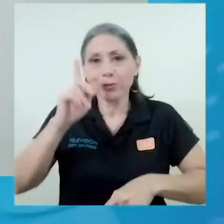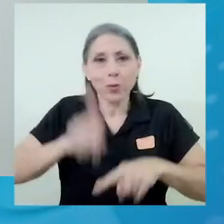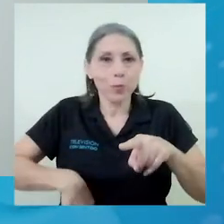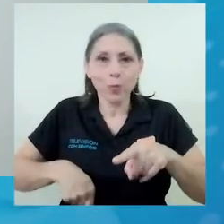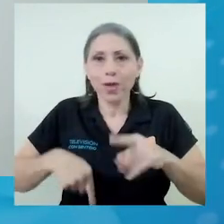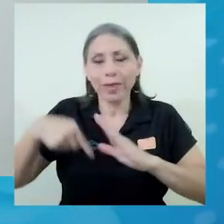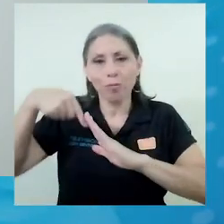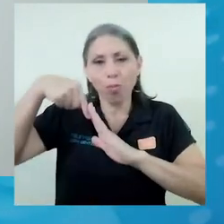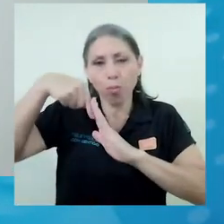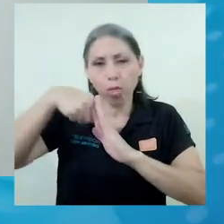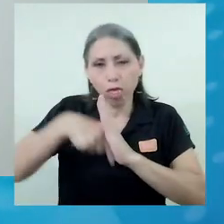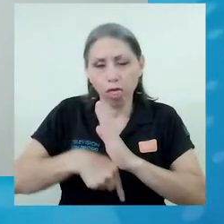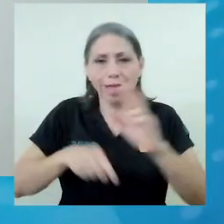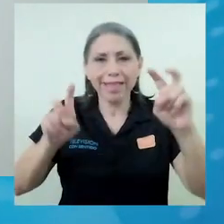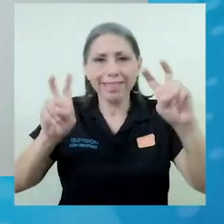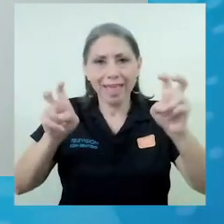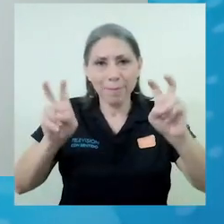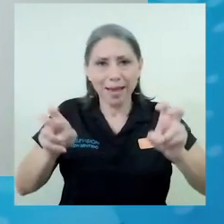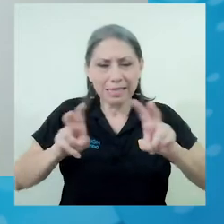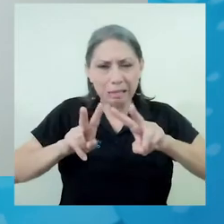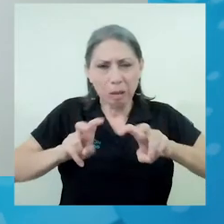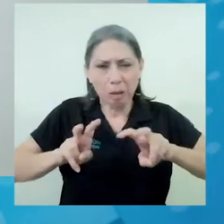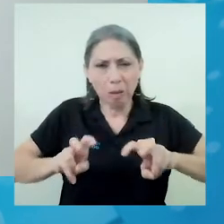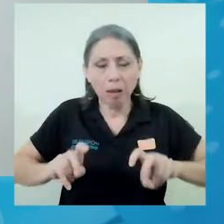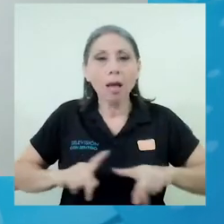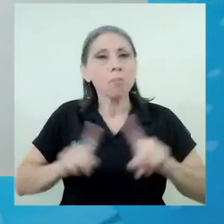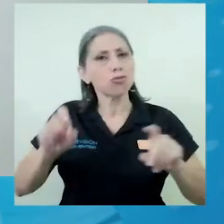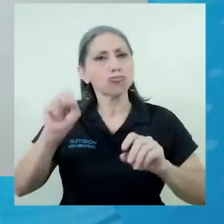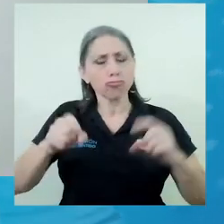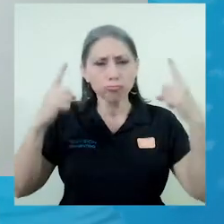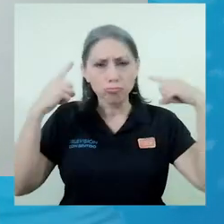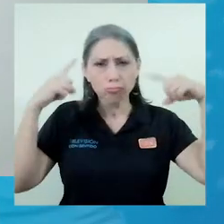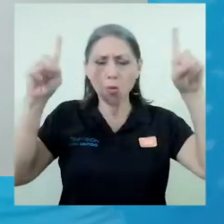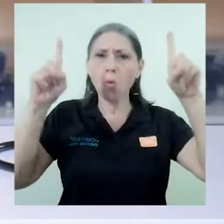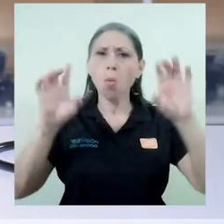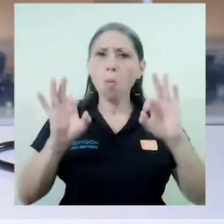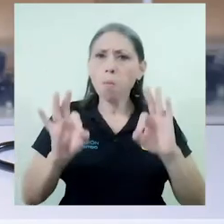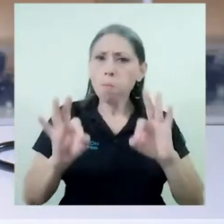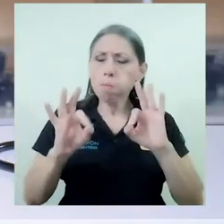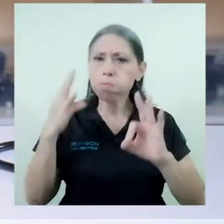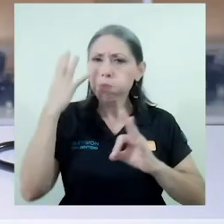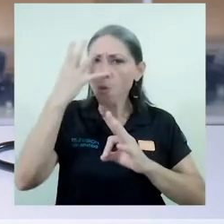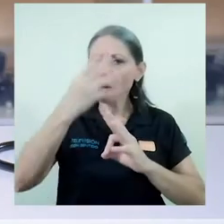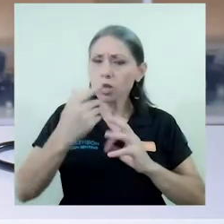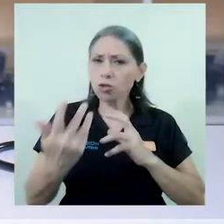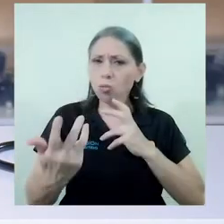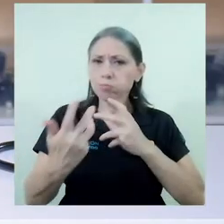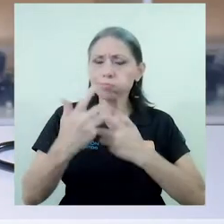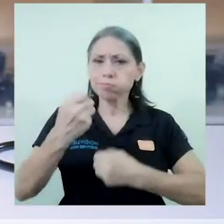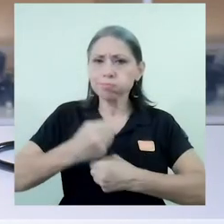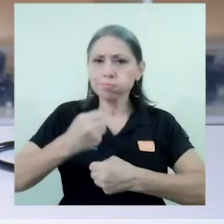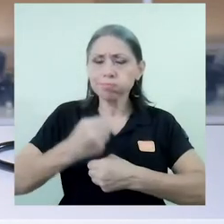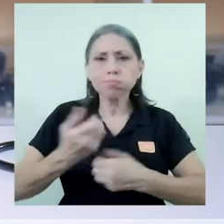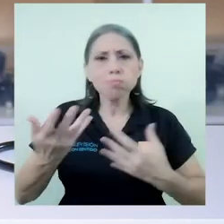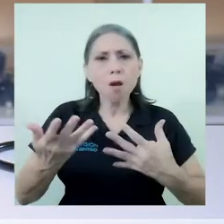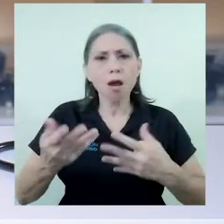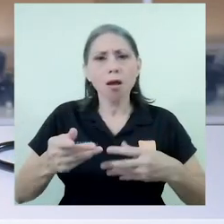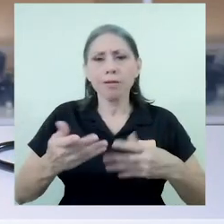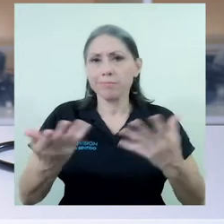profundizar en los temas, pero sí se ha logrado una dinámica muy bonita y ha sido del agrado de